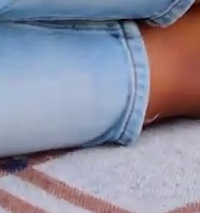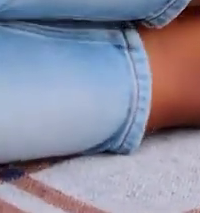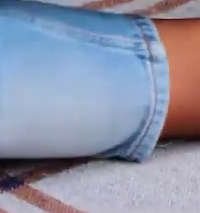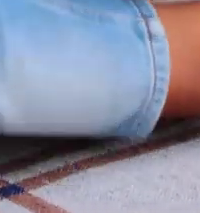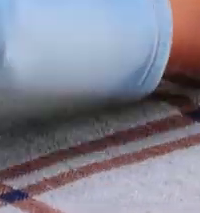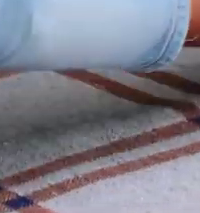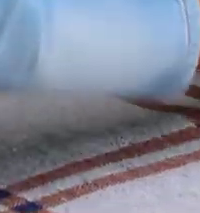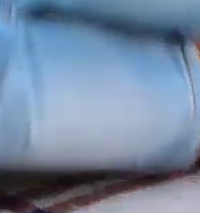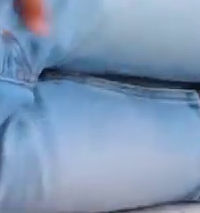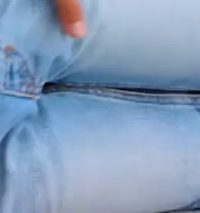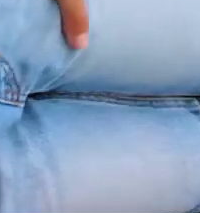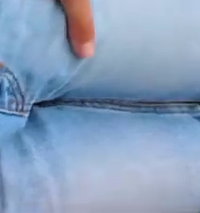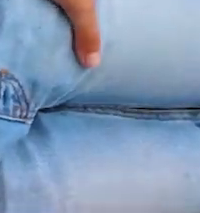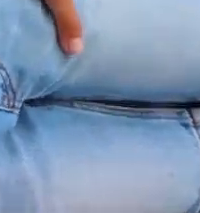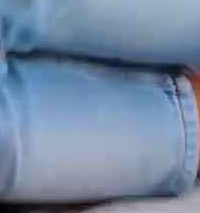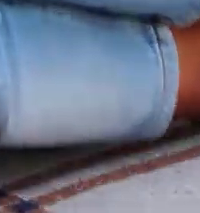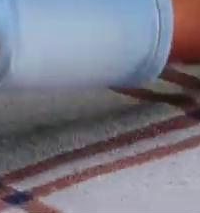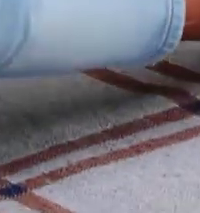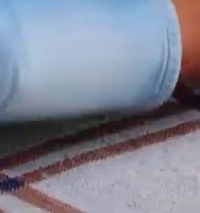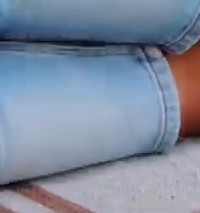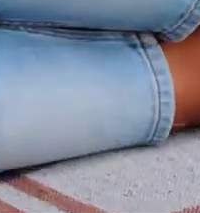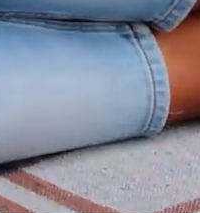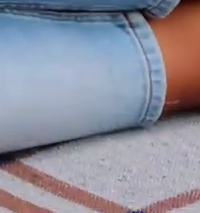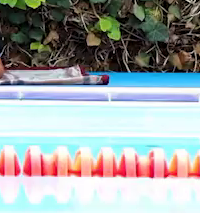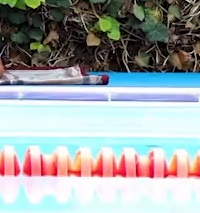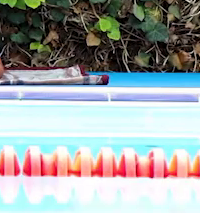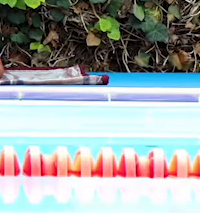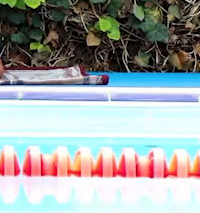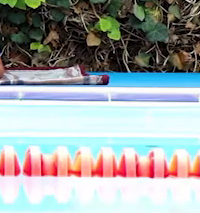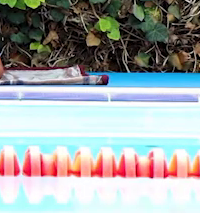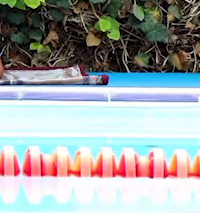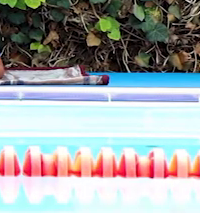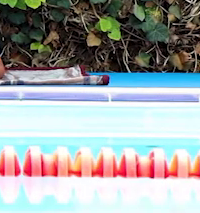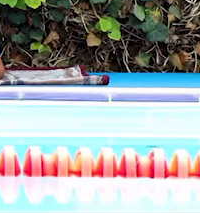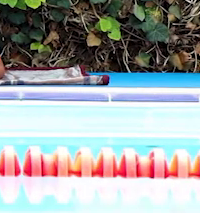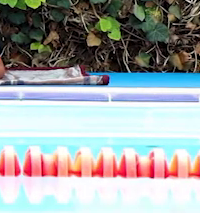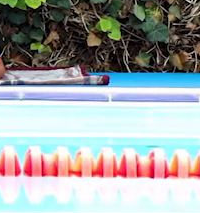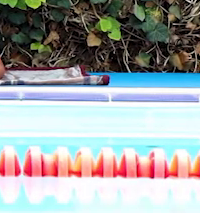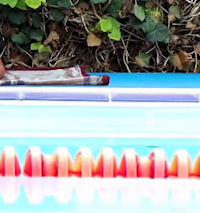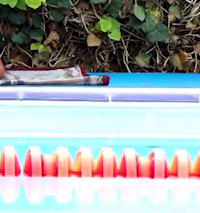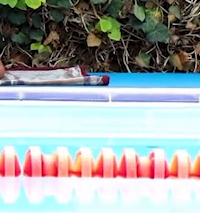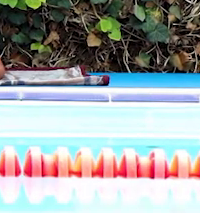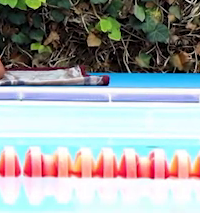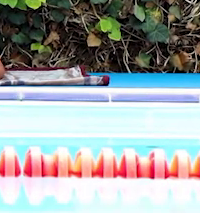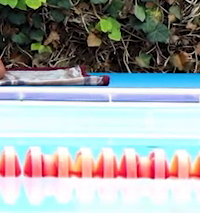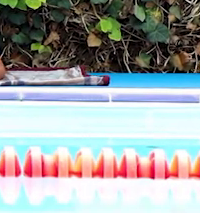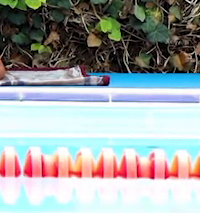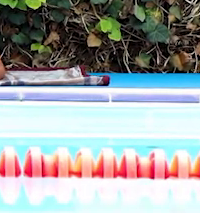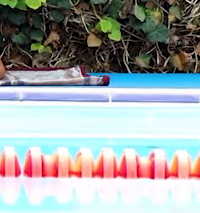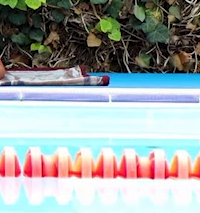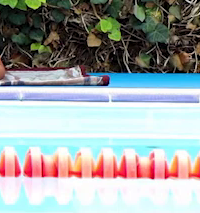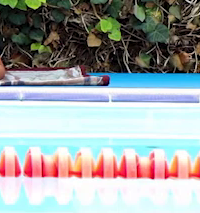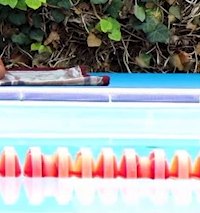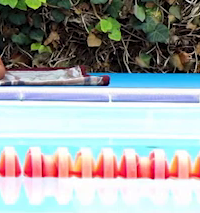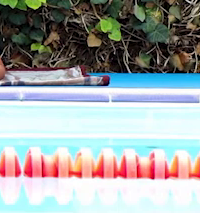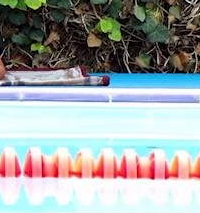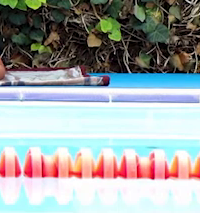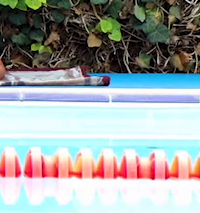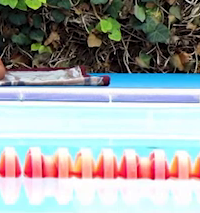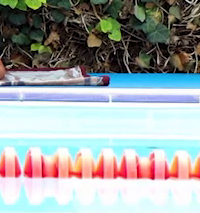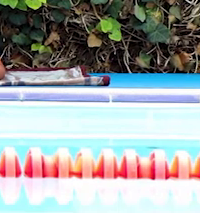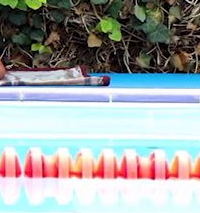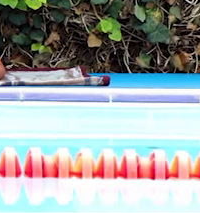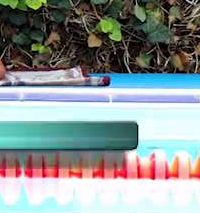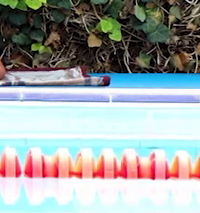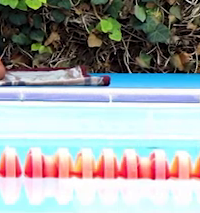Así. Estira. Ahí. Dos. Una. Dos. Tres.